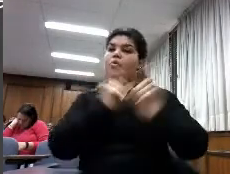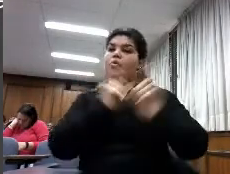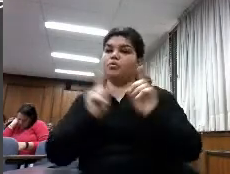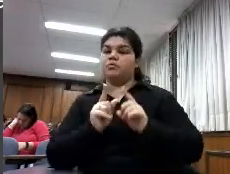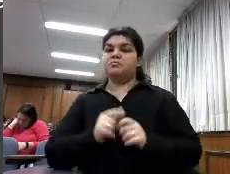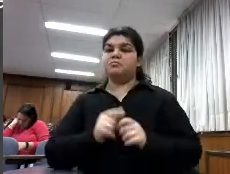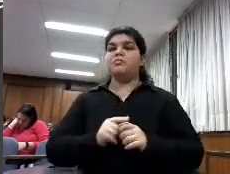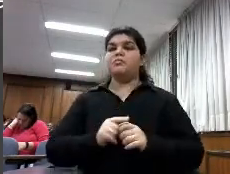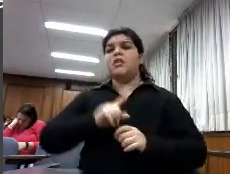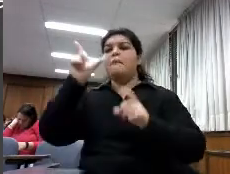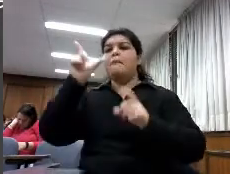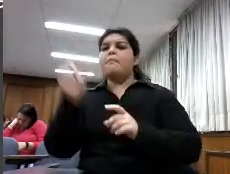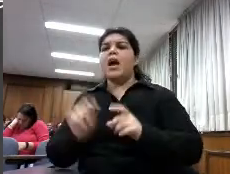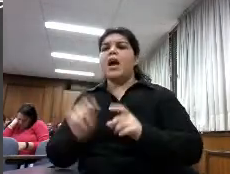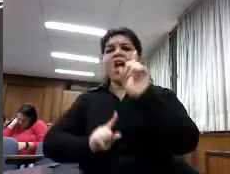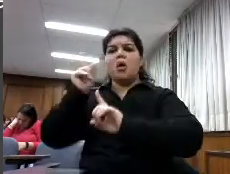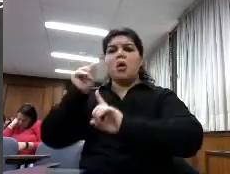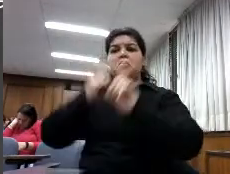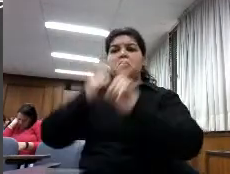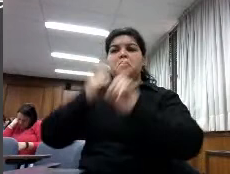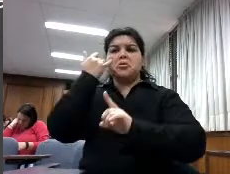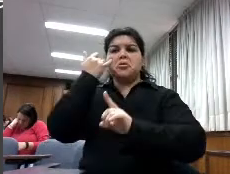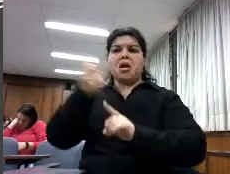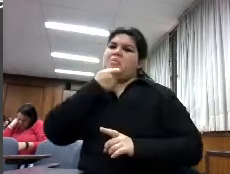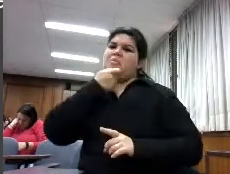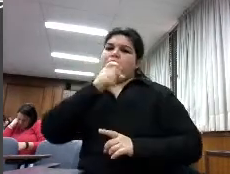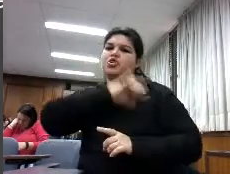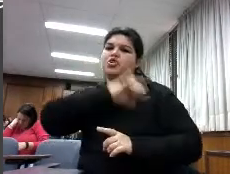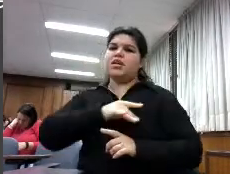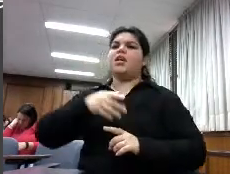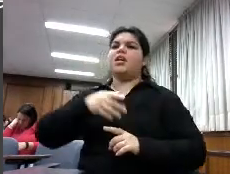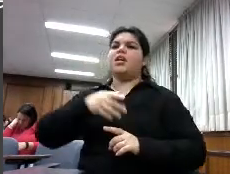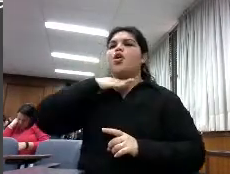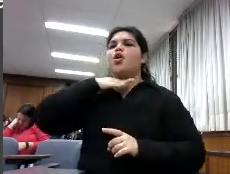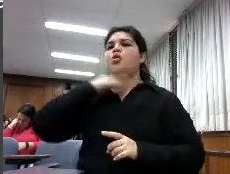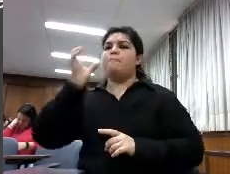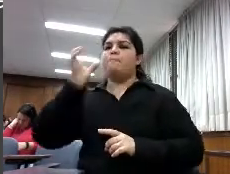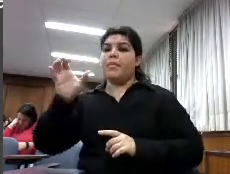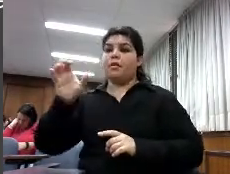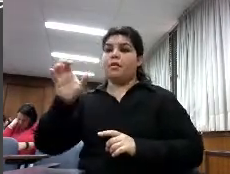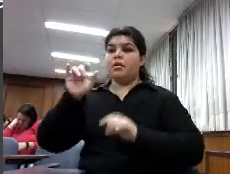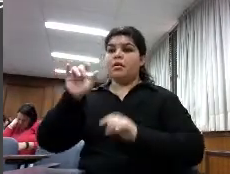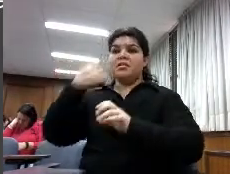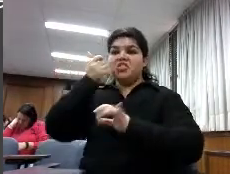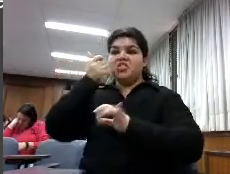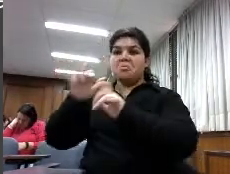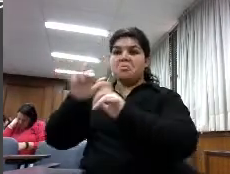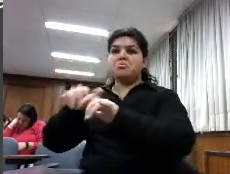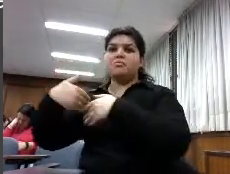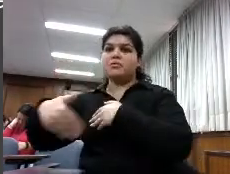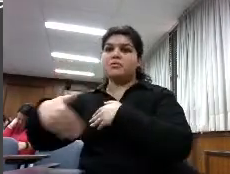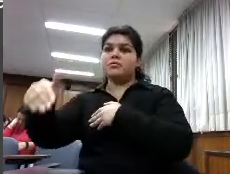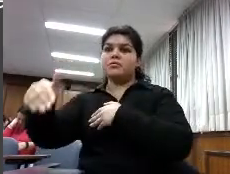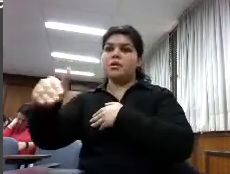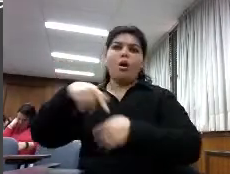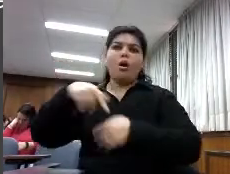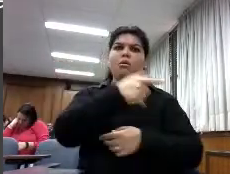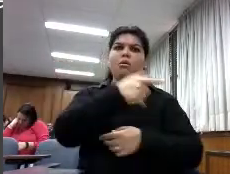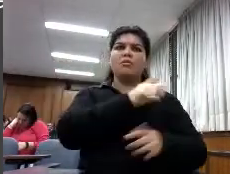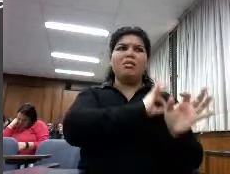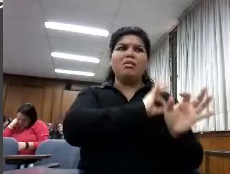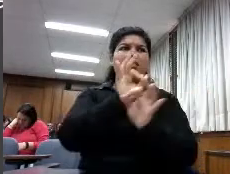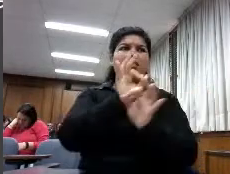plataformas en circulación como es el caso de Colombia México pero otros países todavía no tenían nada directamente